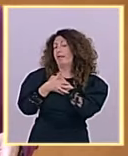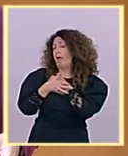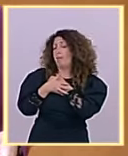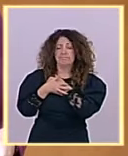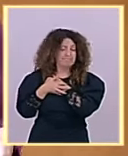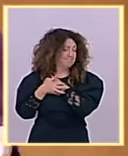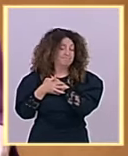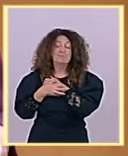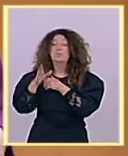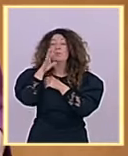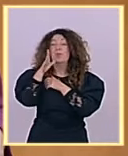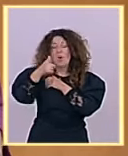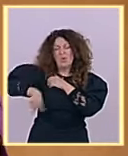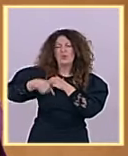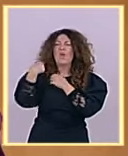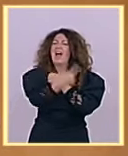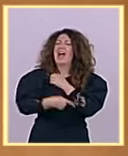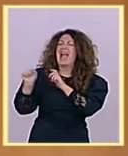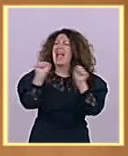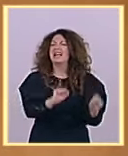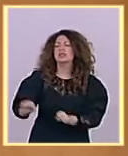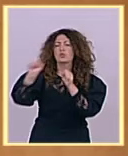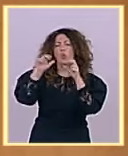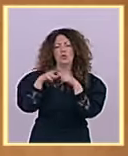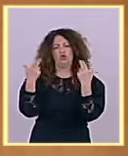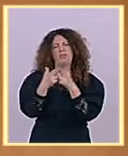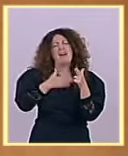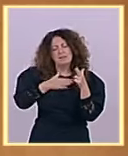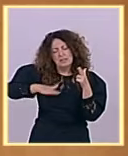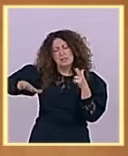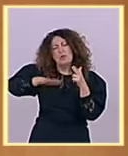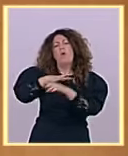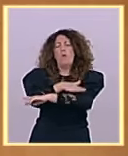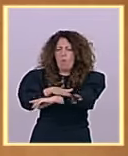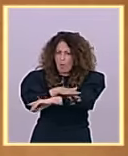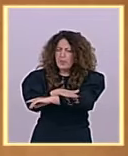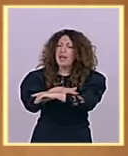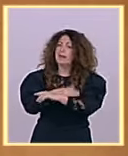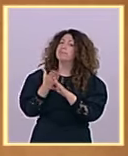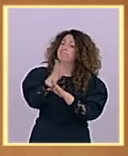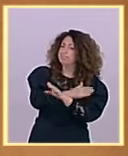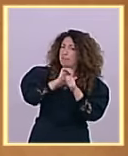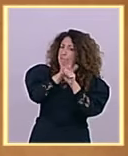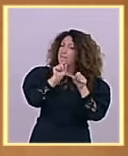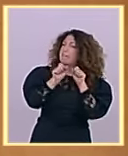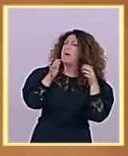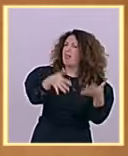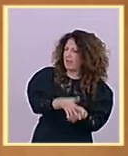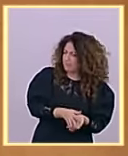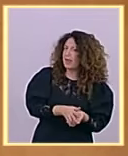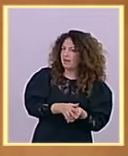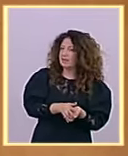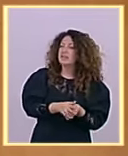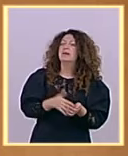gobierno que desplegó la pandemia actuó como un verdadero cortafuegos para la desigualdad lo dice